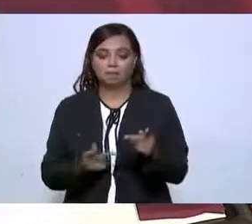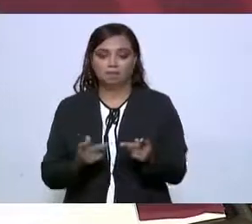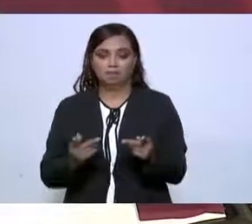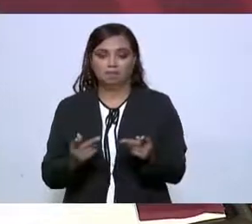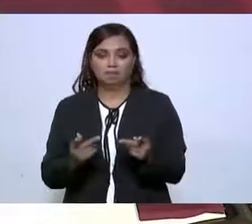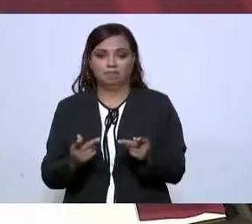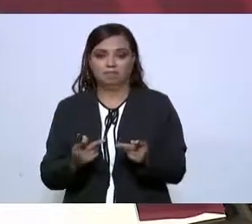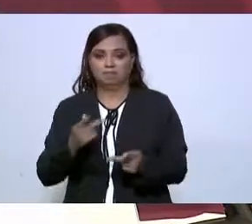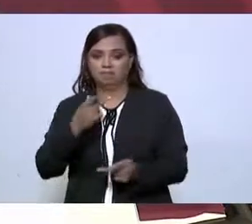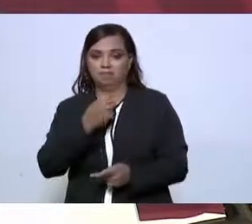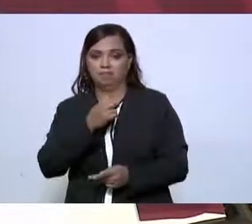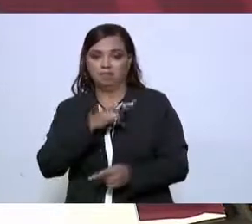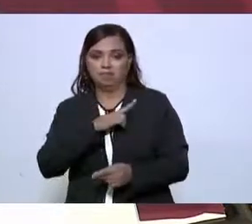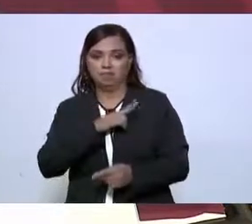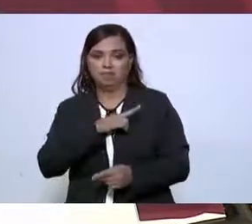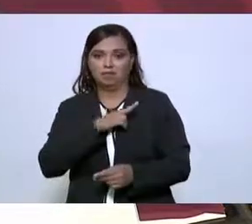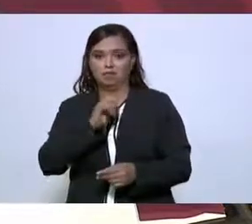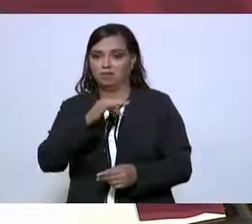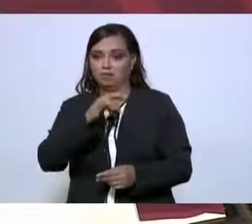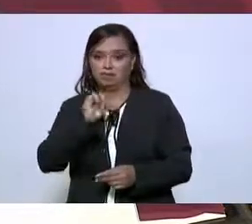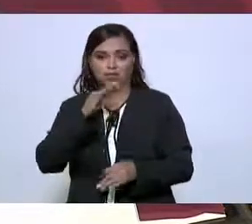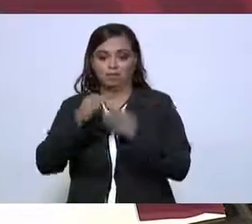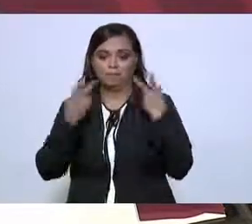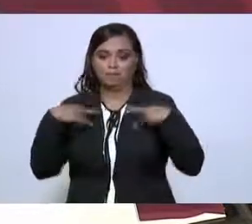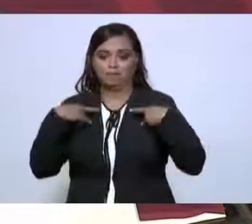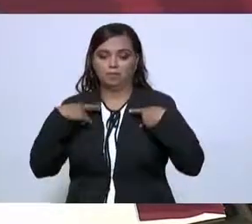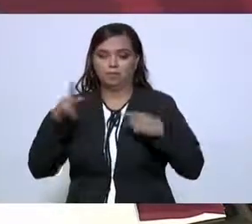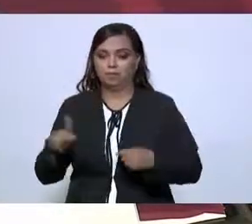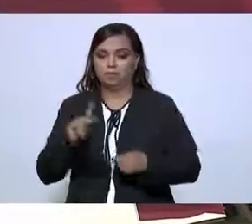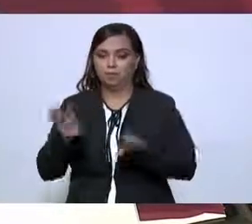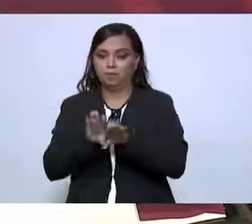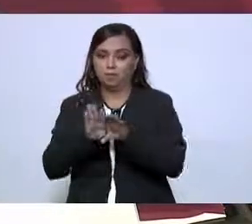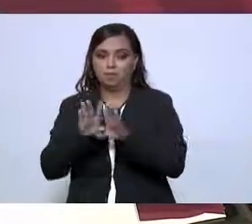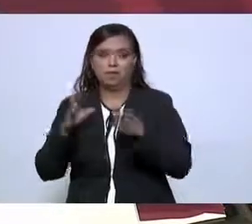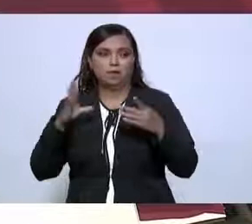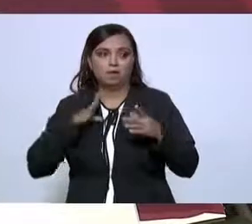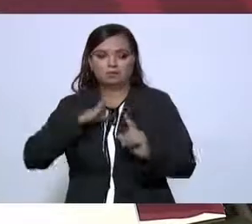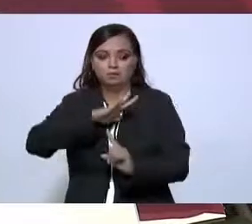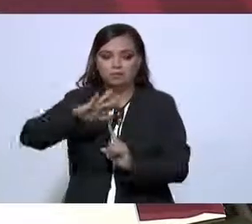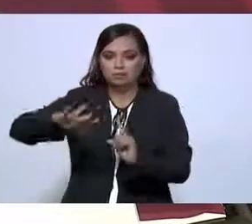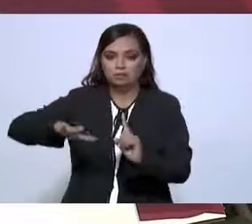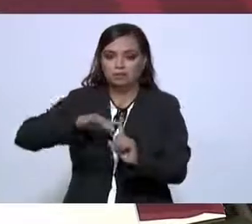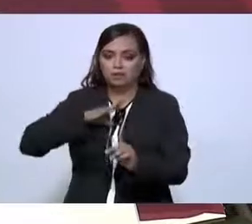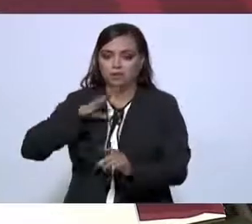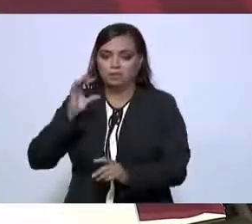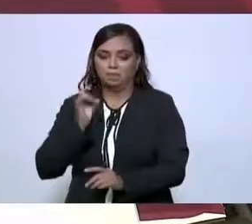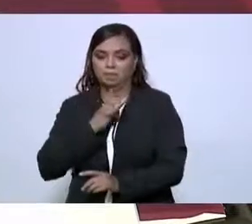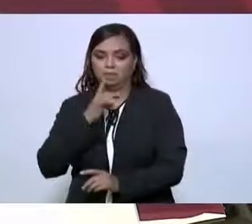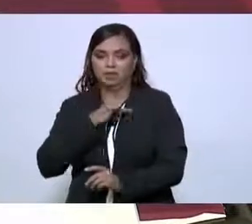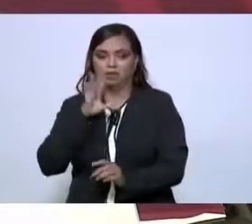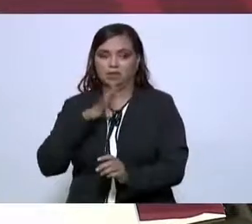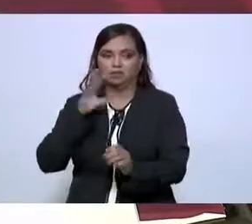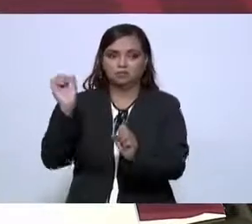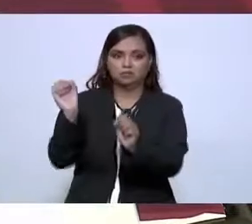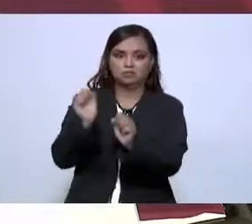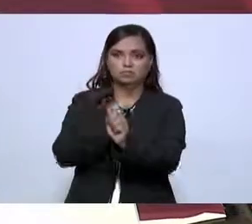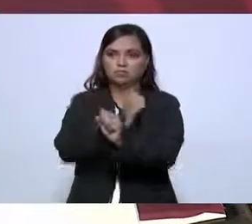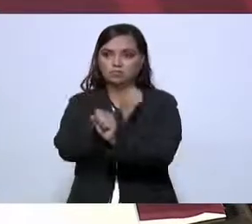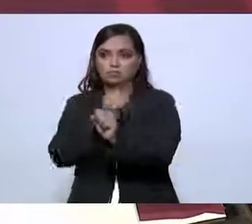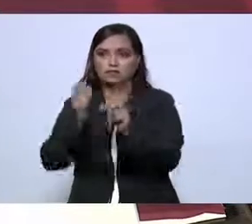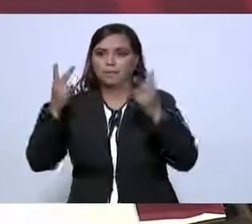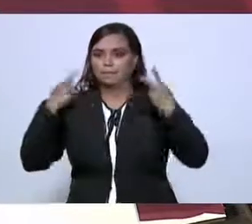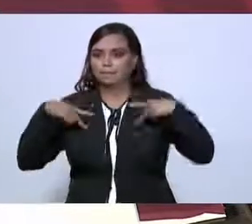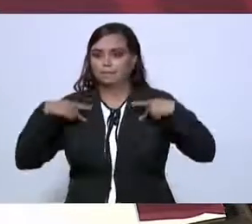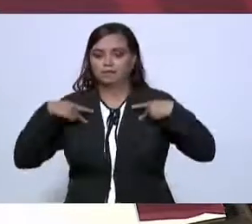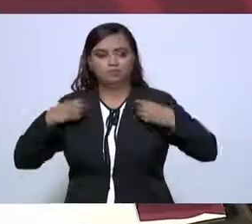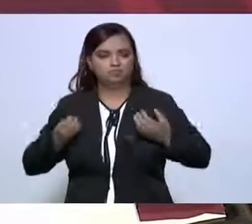pueblo, que a pesar del ambiente de miedo, de violencia, la gente